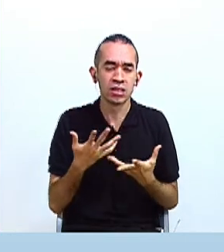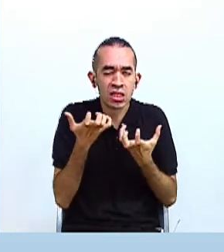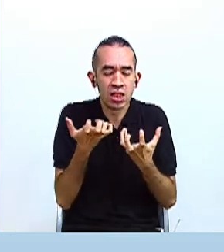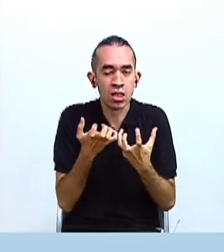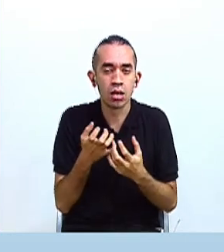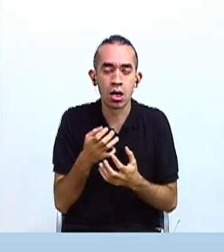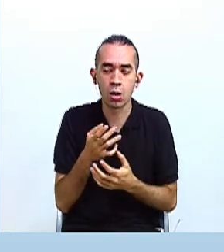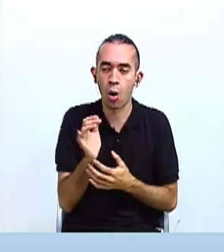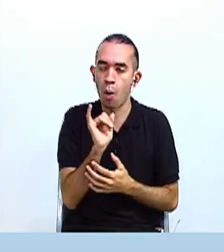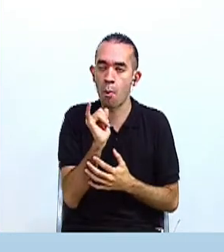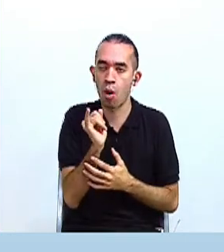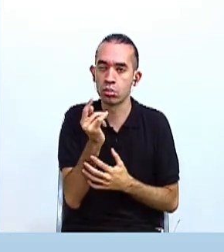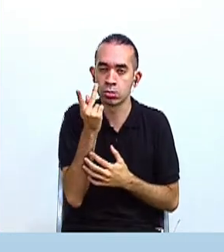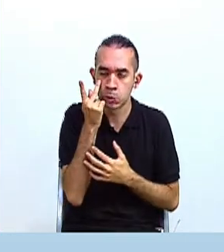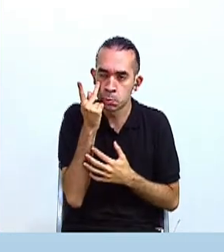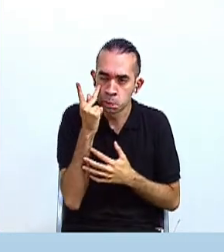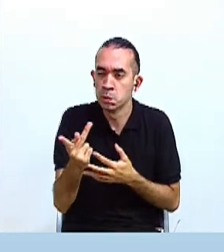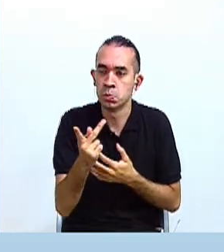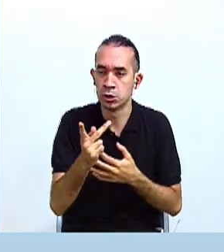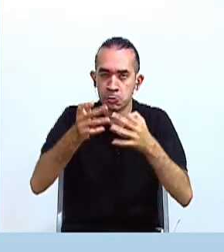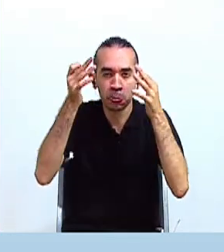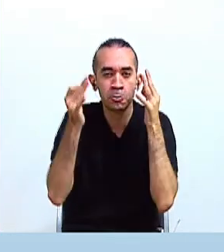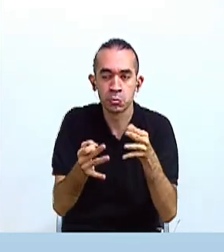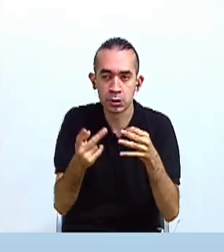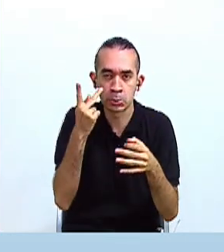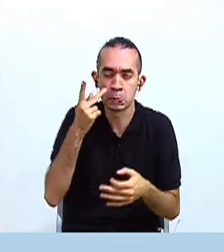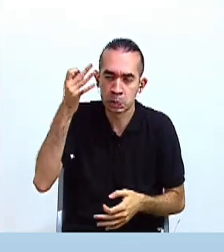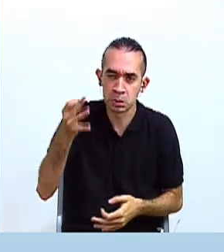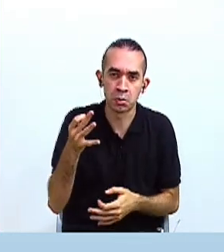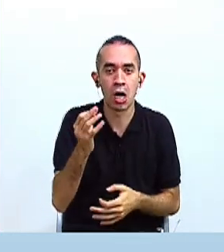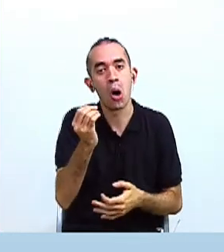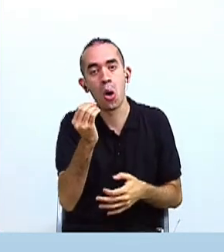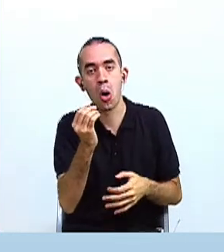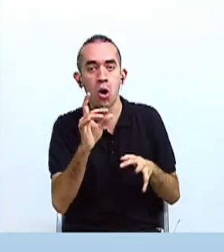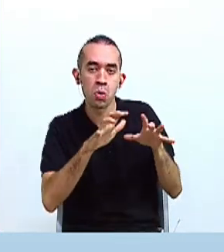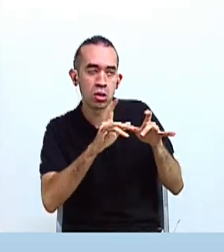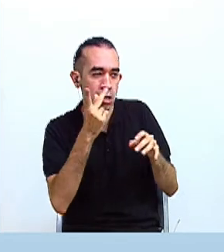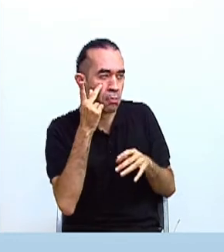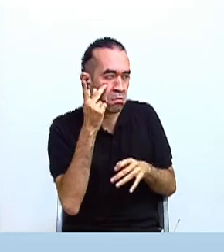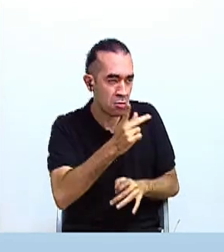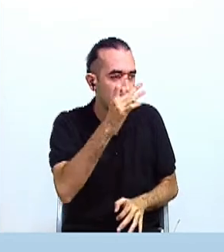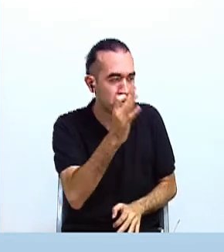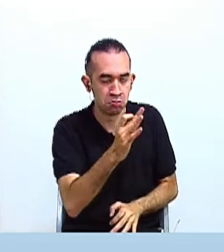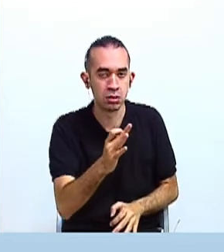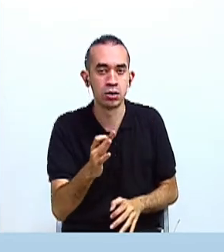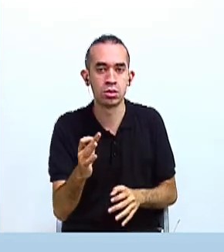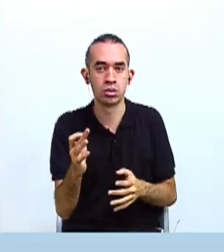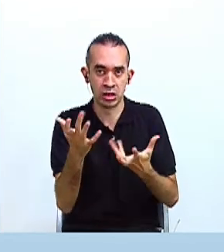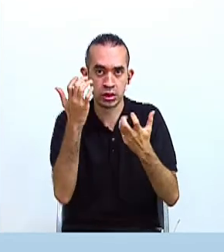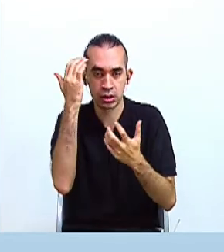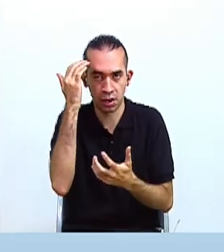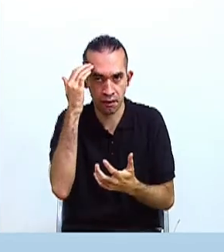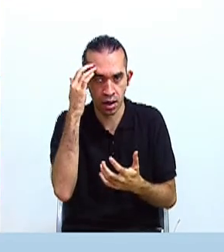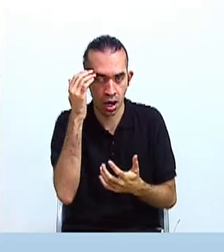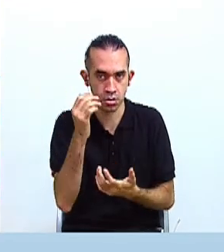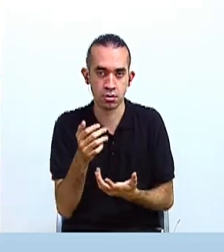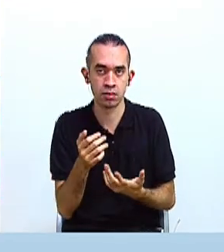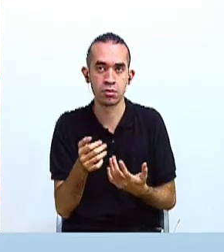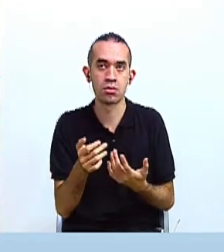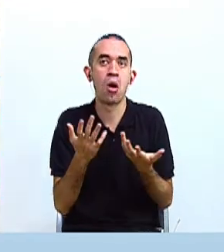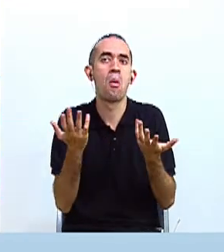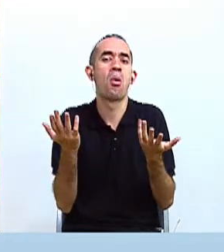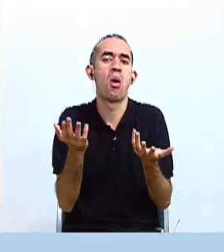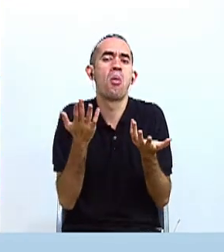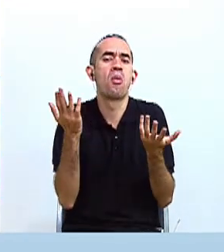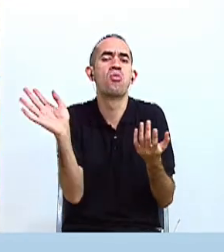acercarse de una forma más presencial o más virtual a estos objetos y poderlos apreciar a simple vista. Entonces,